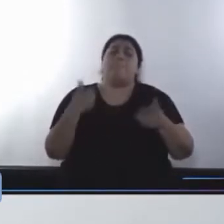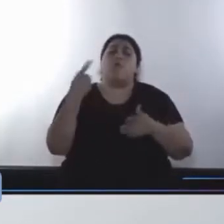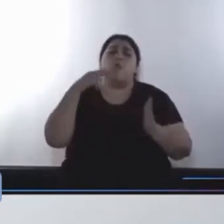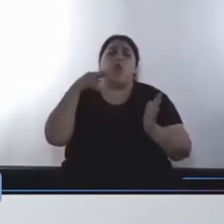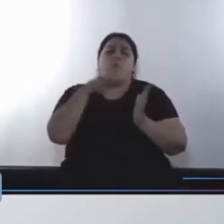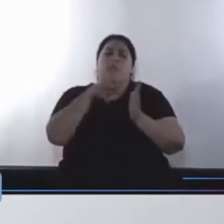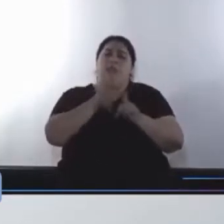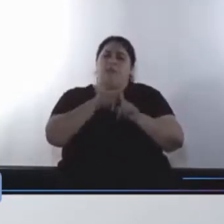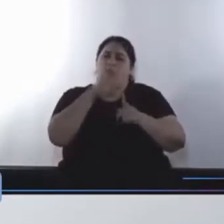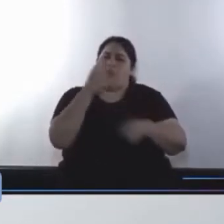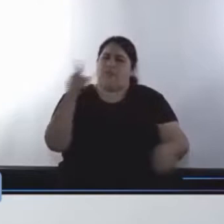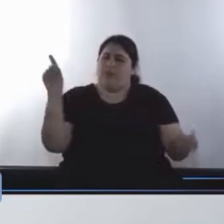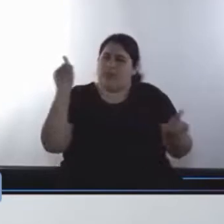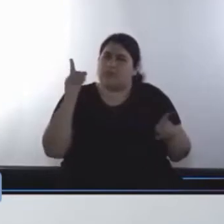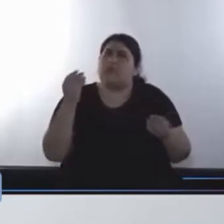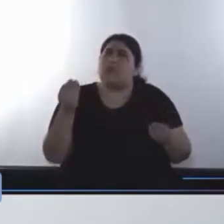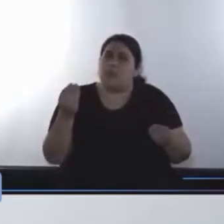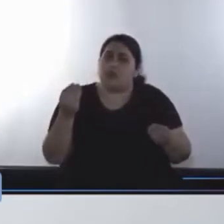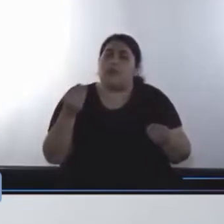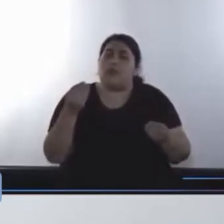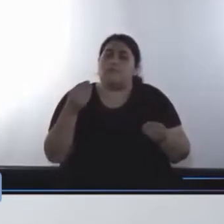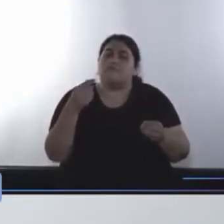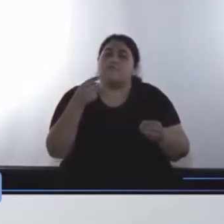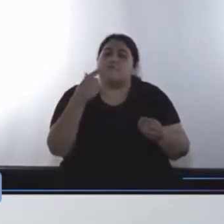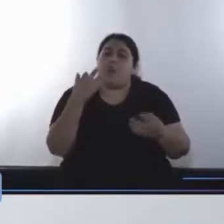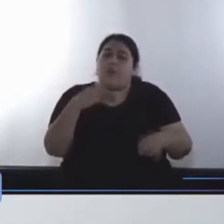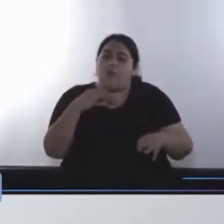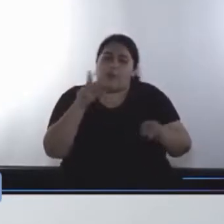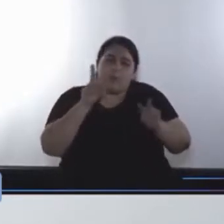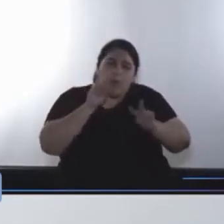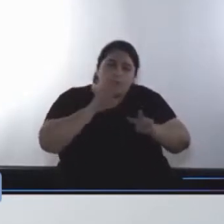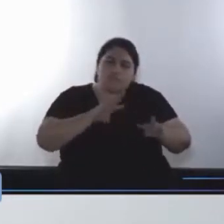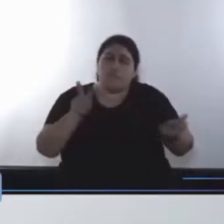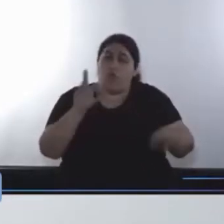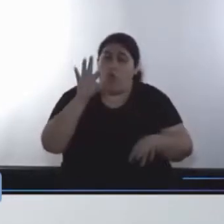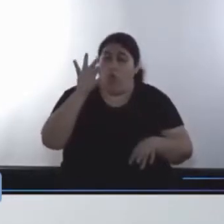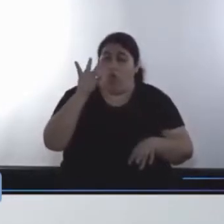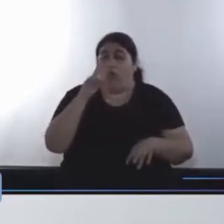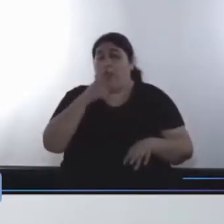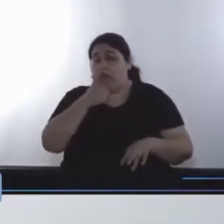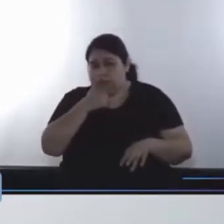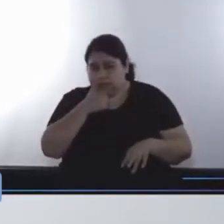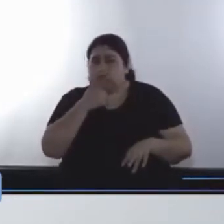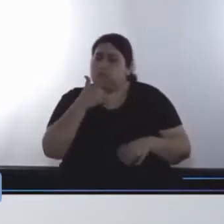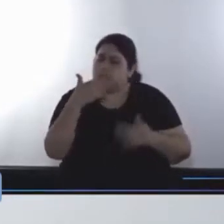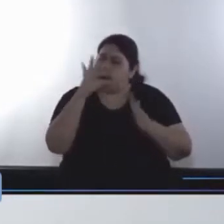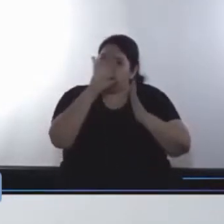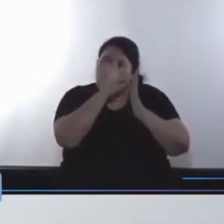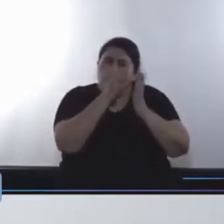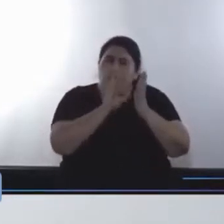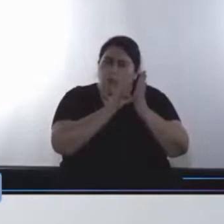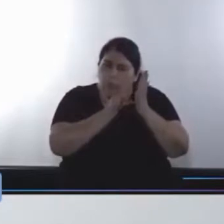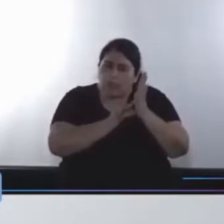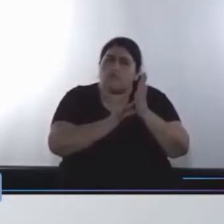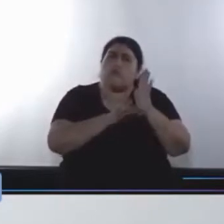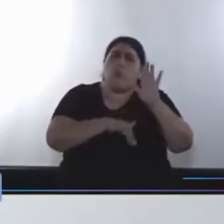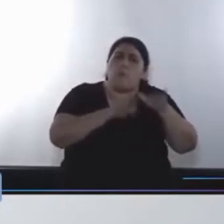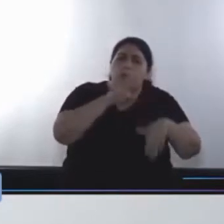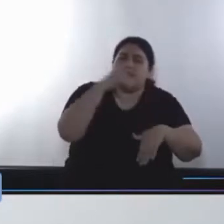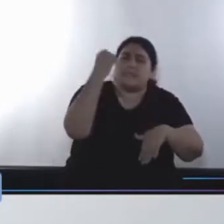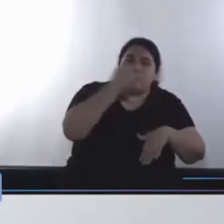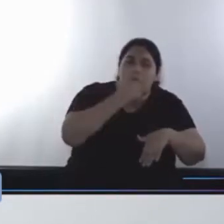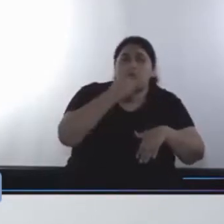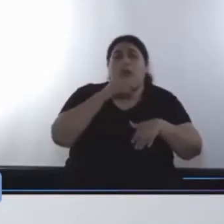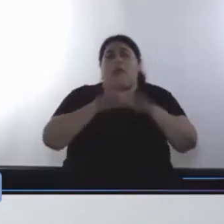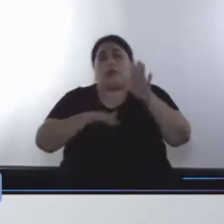crítica plantea reconocer que los ODS tienen puntos fuertes y puntos débiles, y a